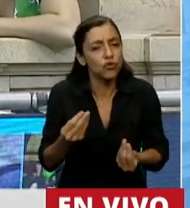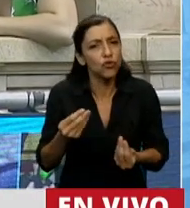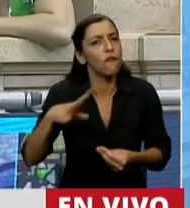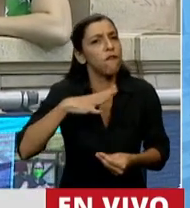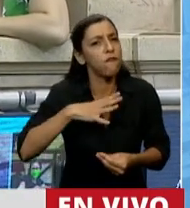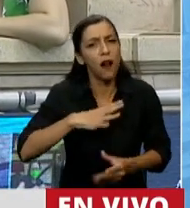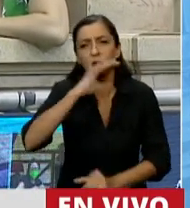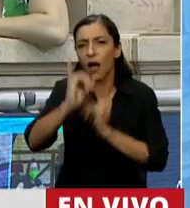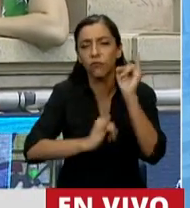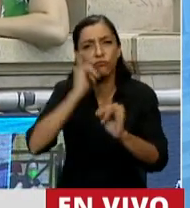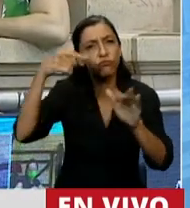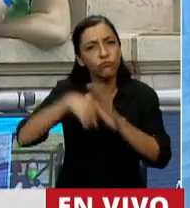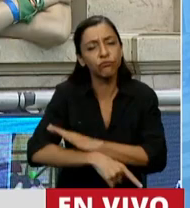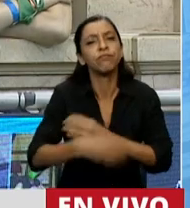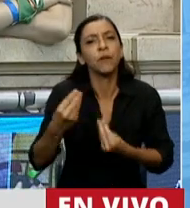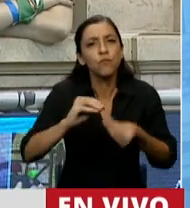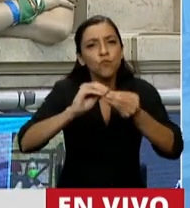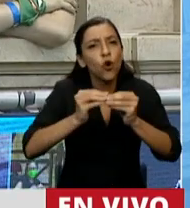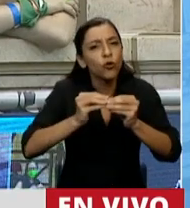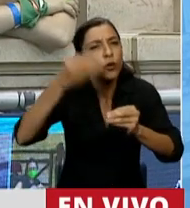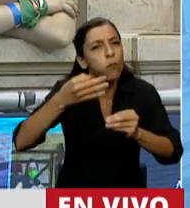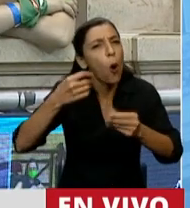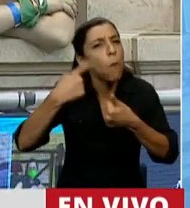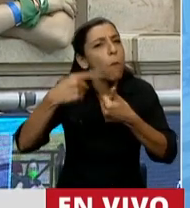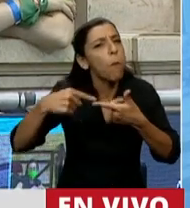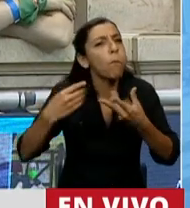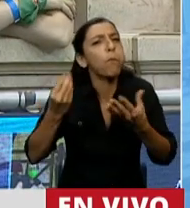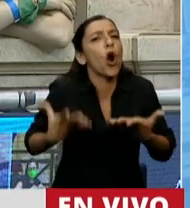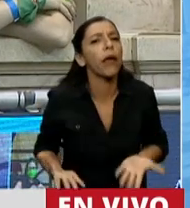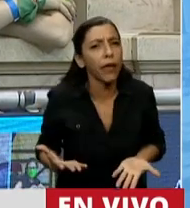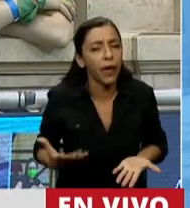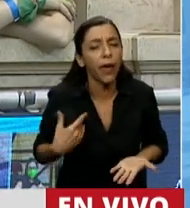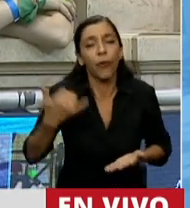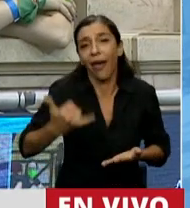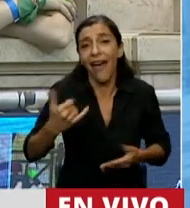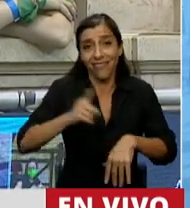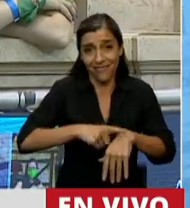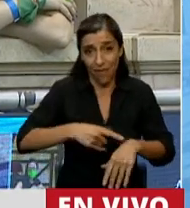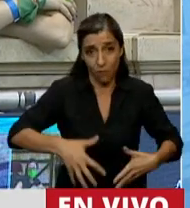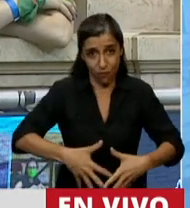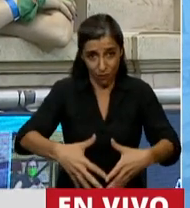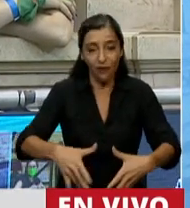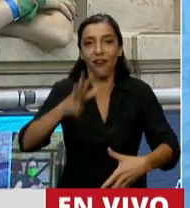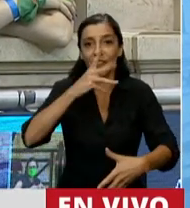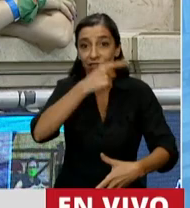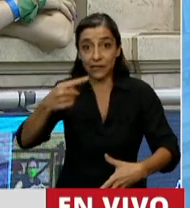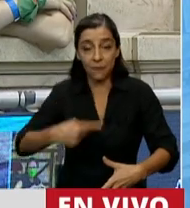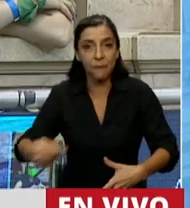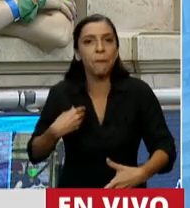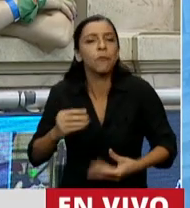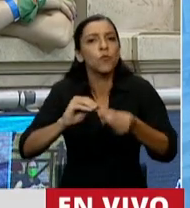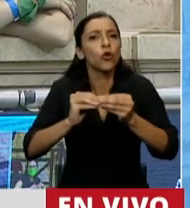enunciación de causales dentro del plazo de 14 semanas. Ese es el sistema